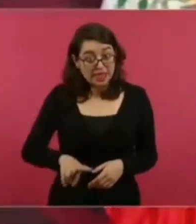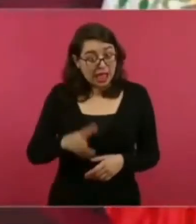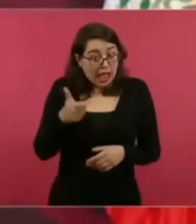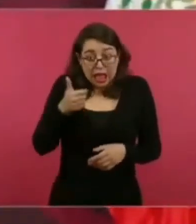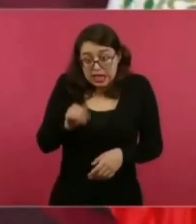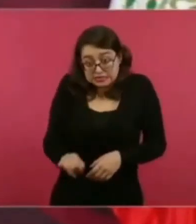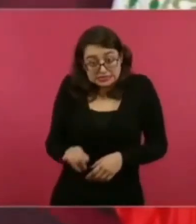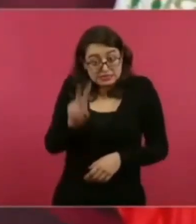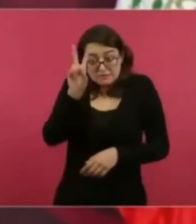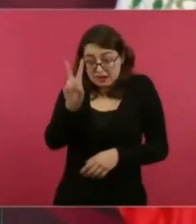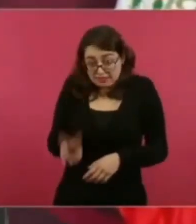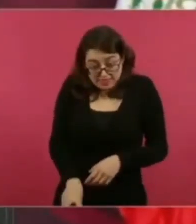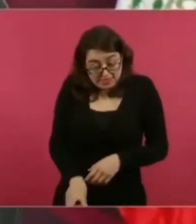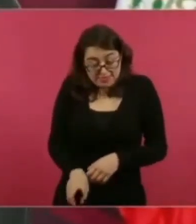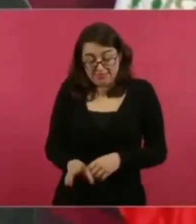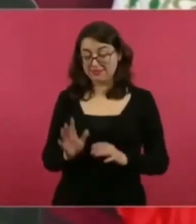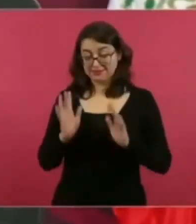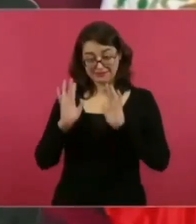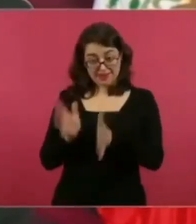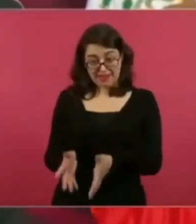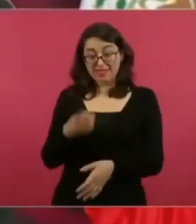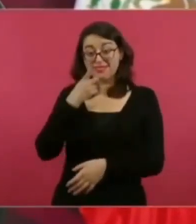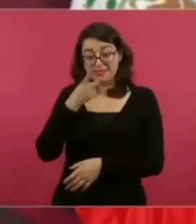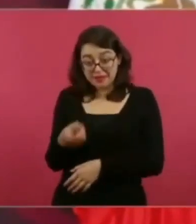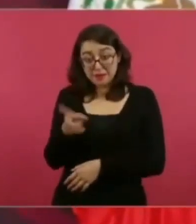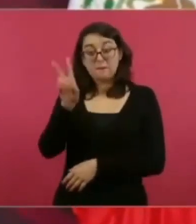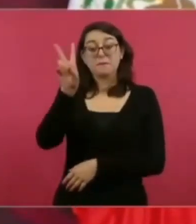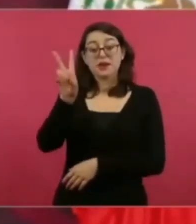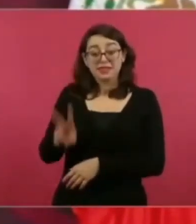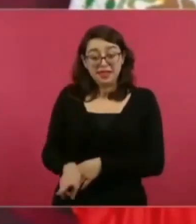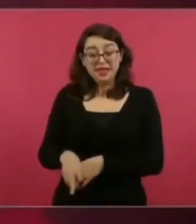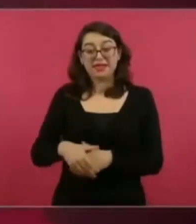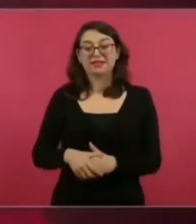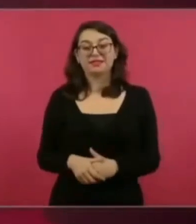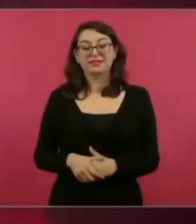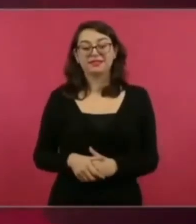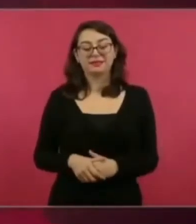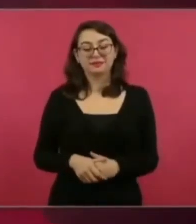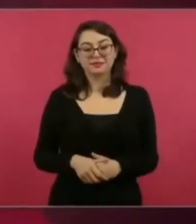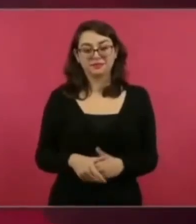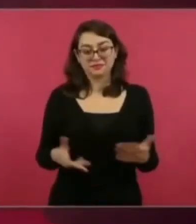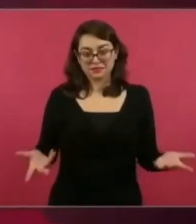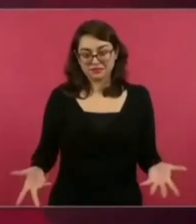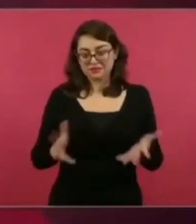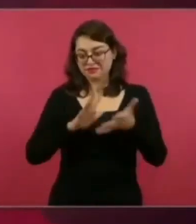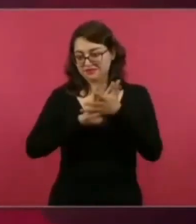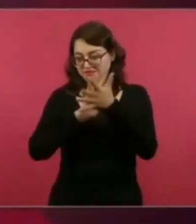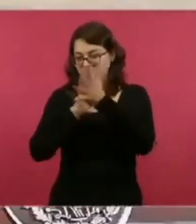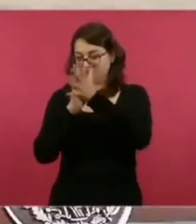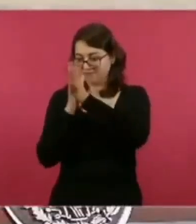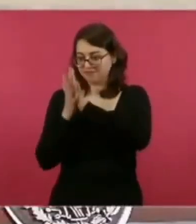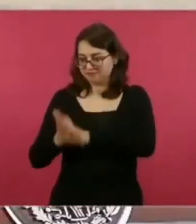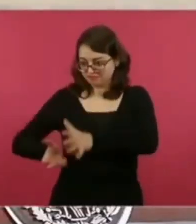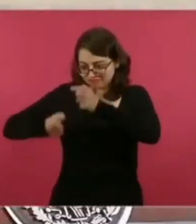de que va a seguir la transformación